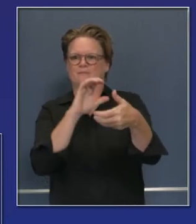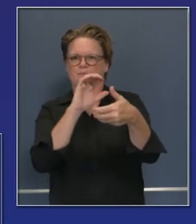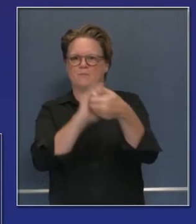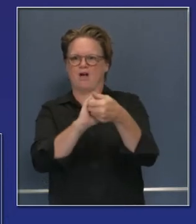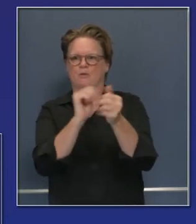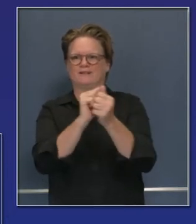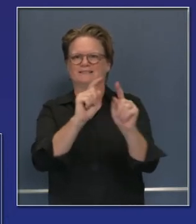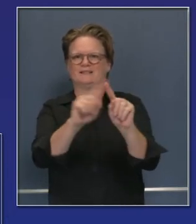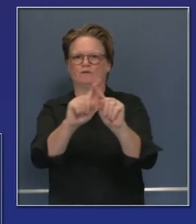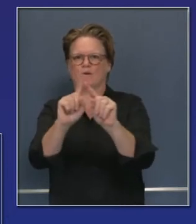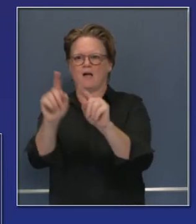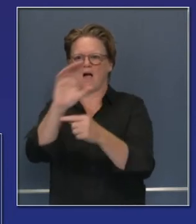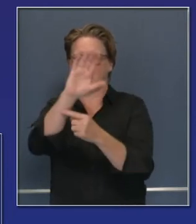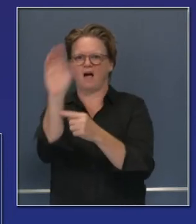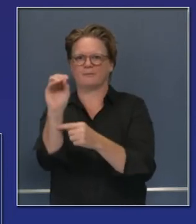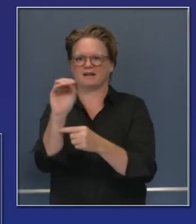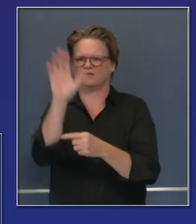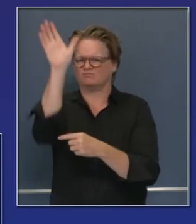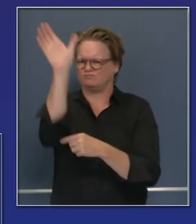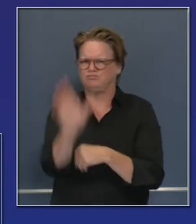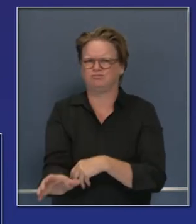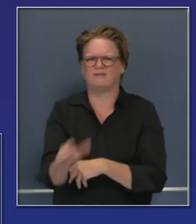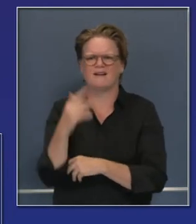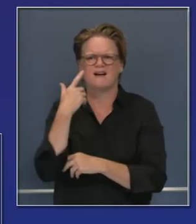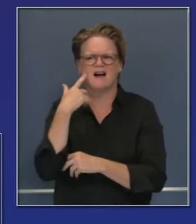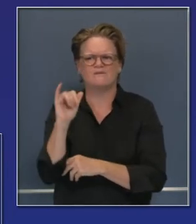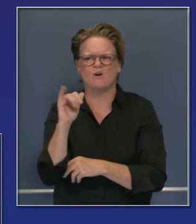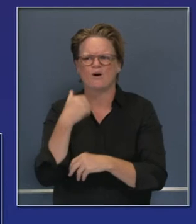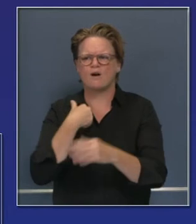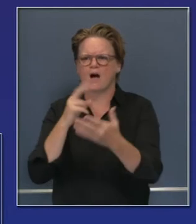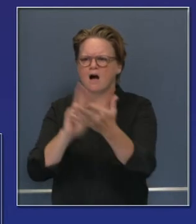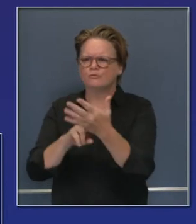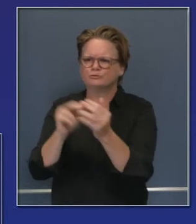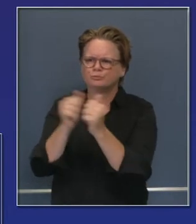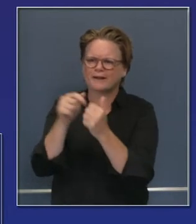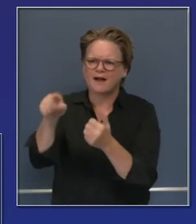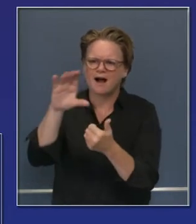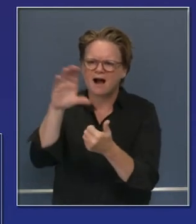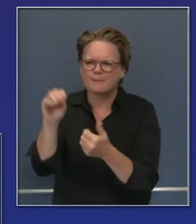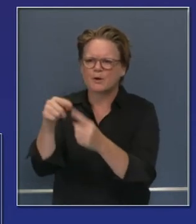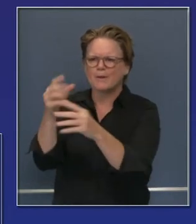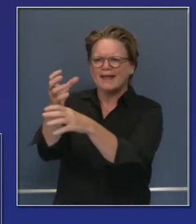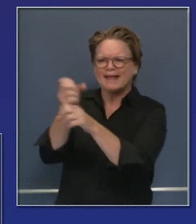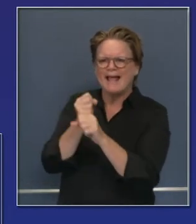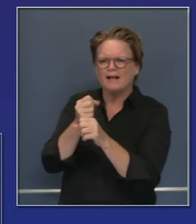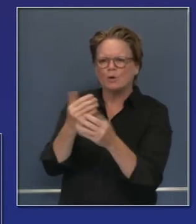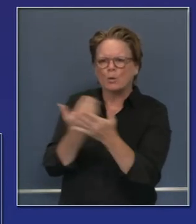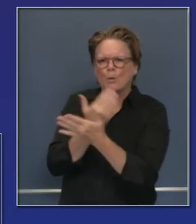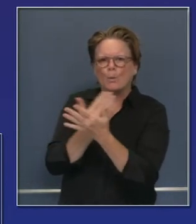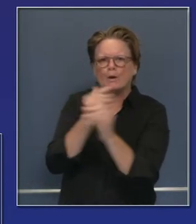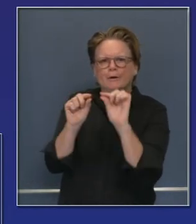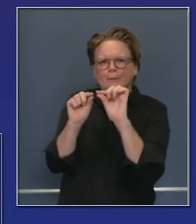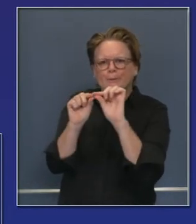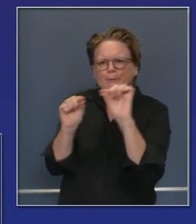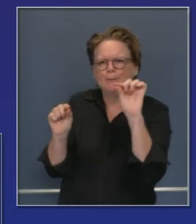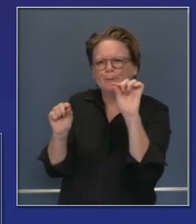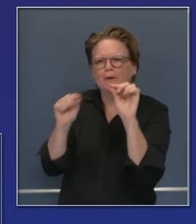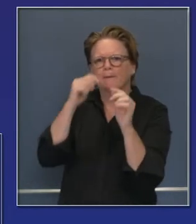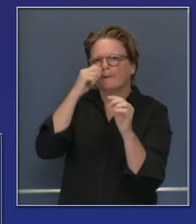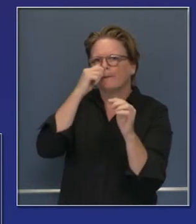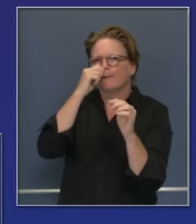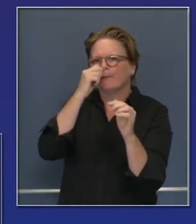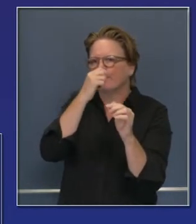recibiendo con las sociedades para obtener los hisopos a esos sitios de colección de pruebas